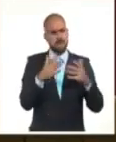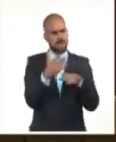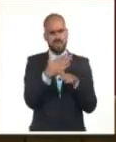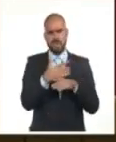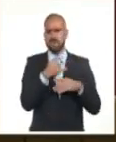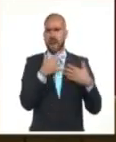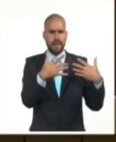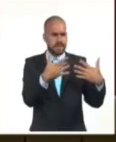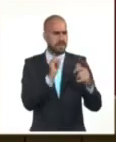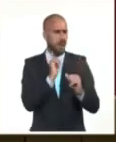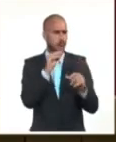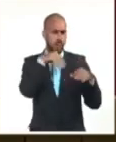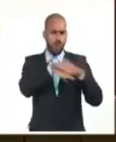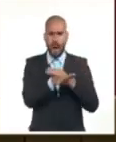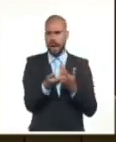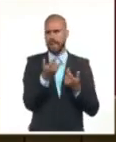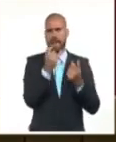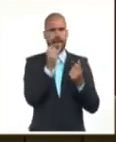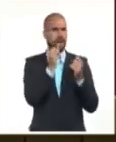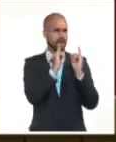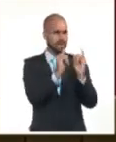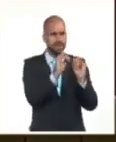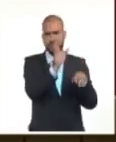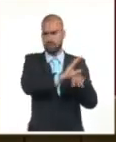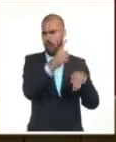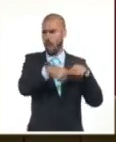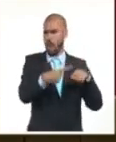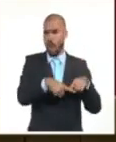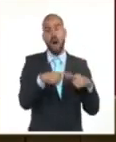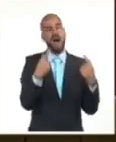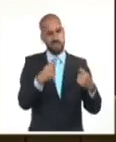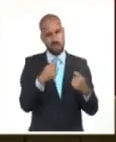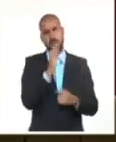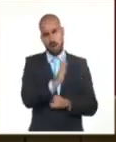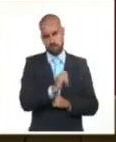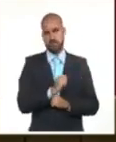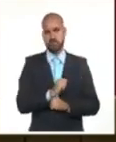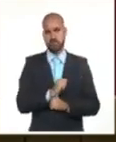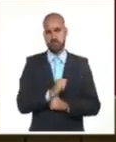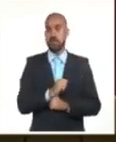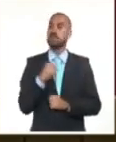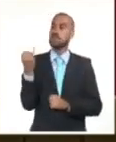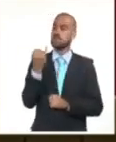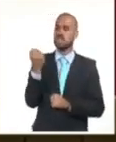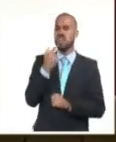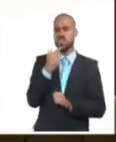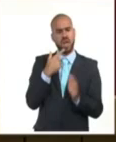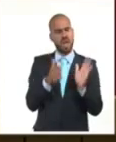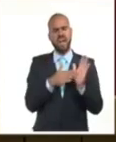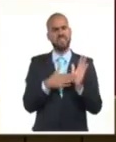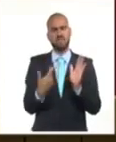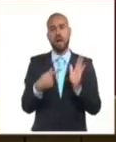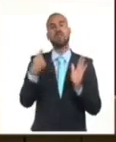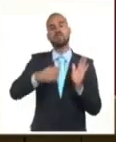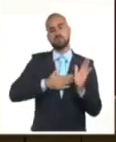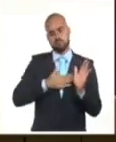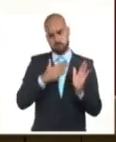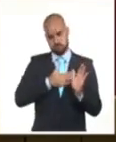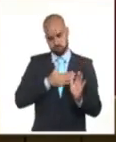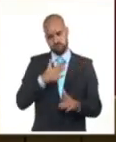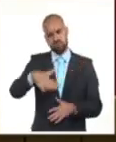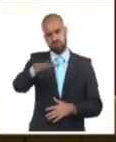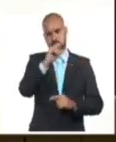archivo de estas, deviene y es reconocido internacionalmente como un derecho humano de tercera